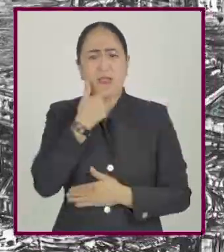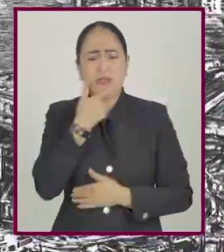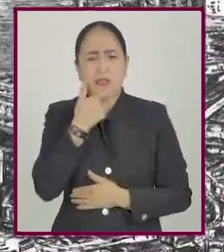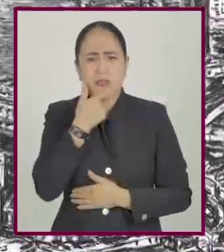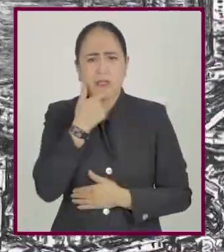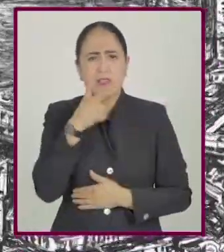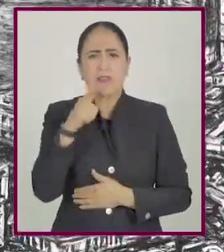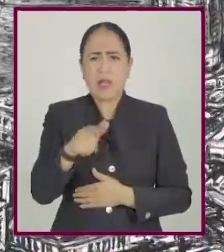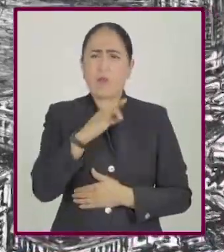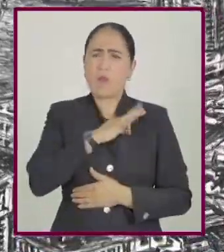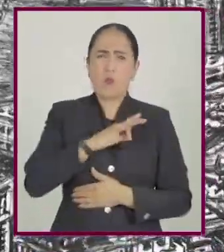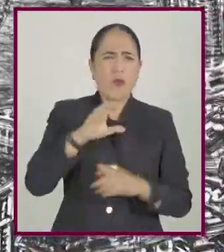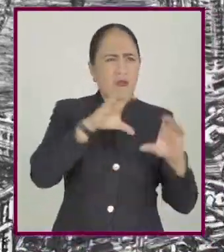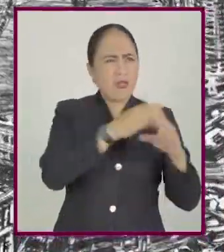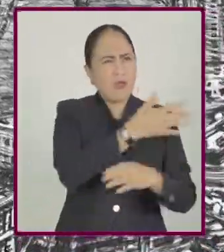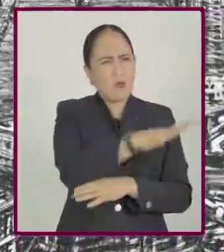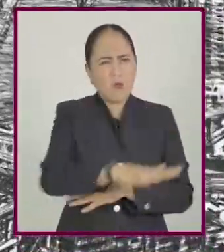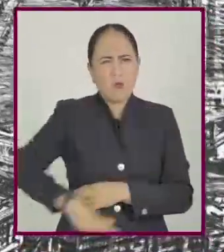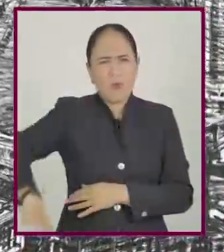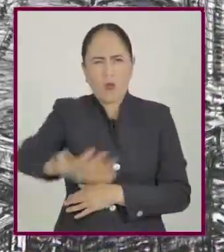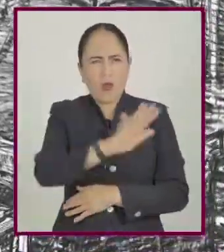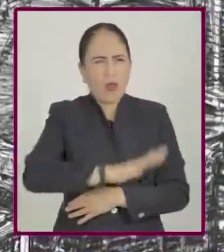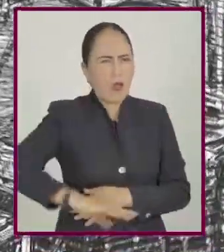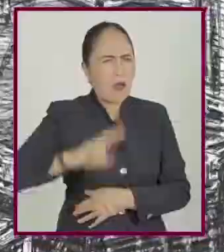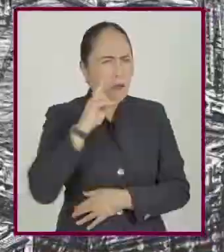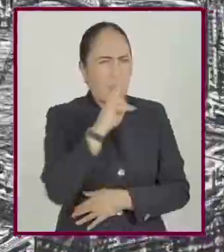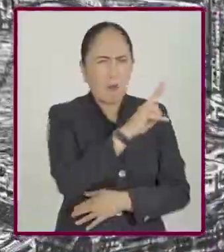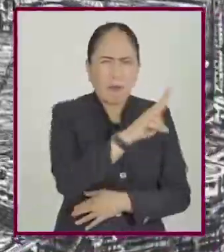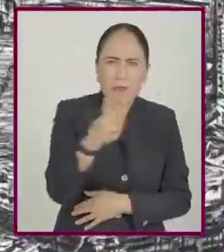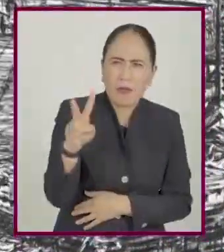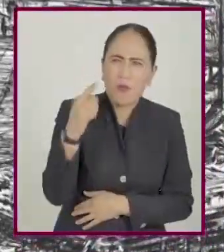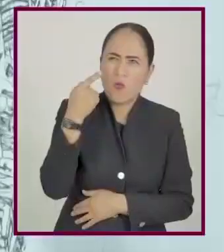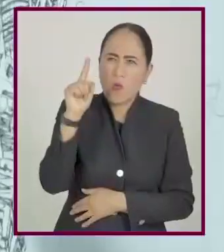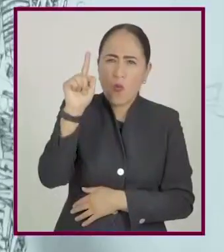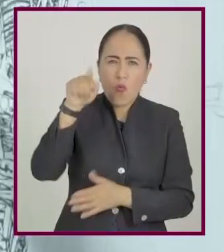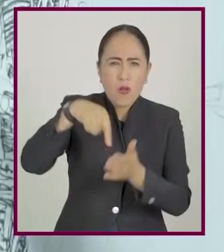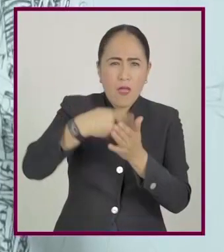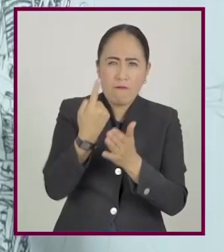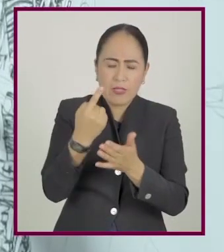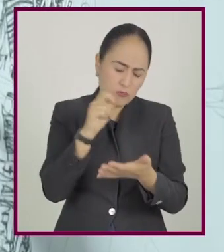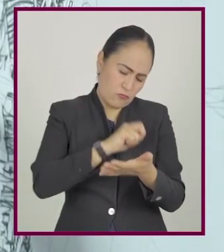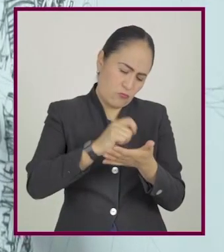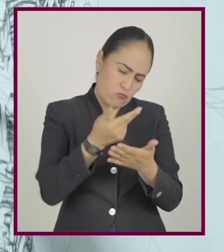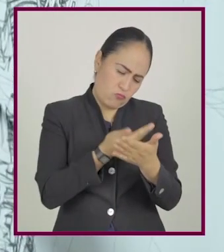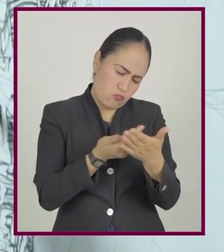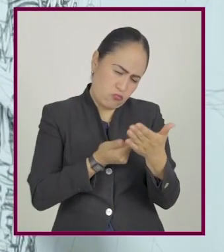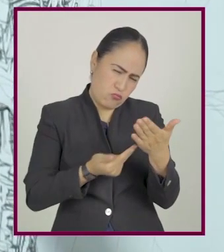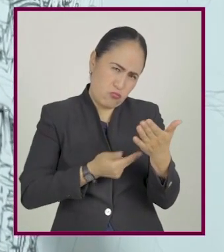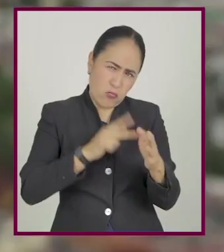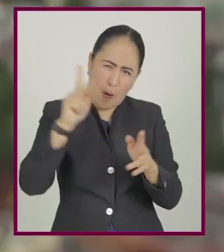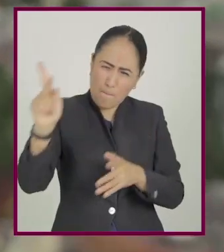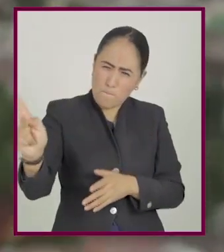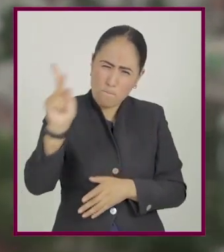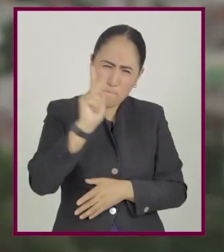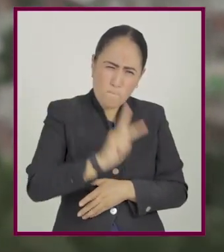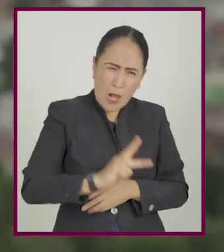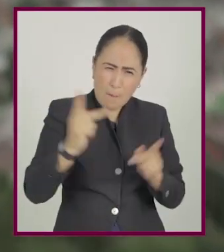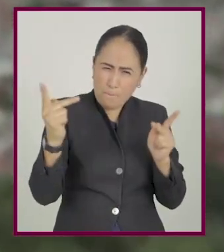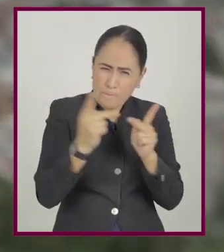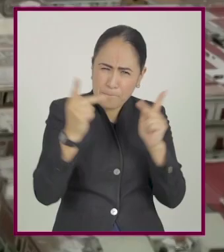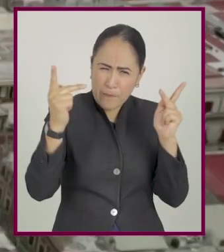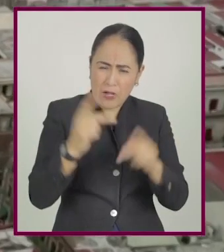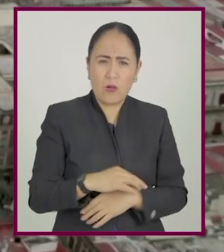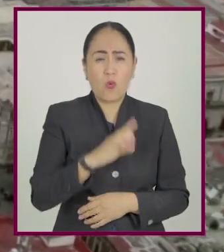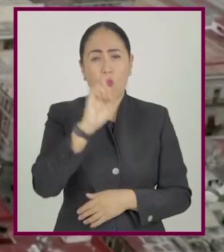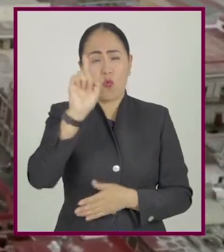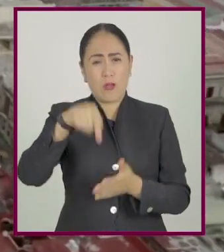que tiene la capacidad para dibujar paisajes y edificios urbanísticos con solo haberlos visto una vez. En una